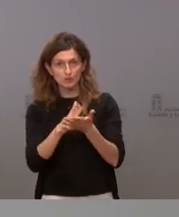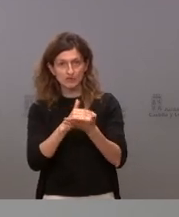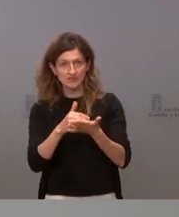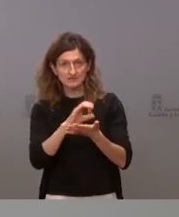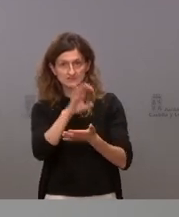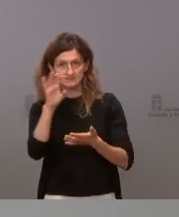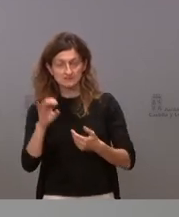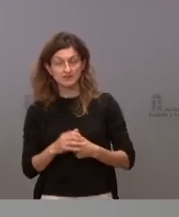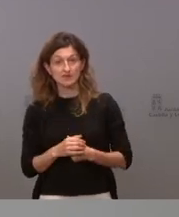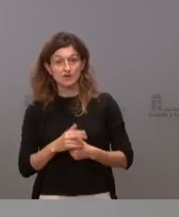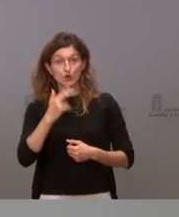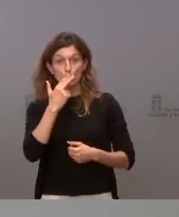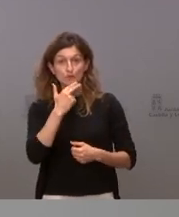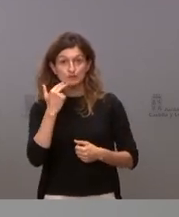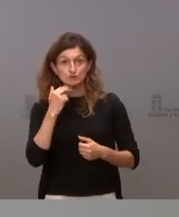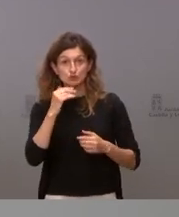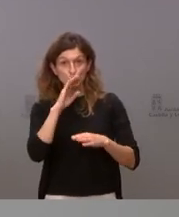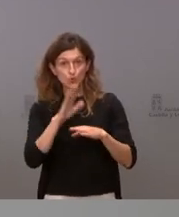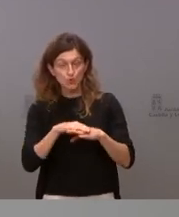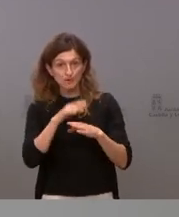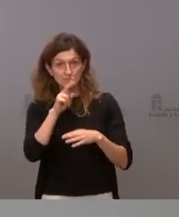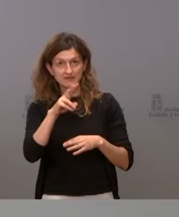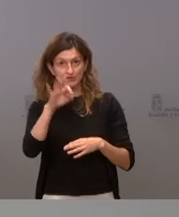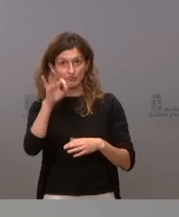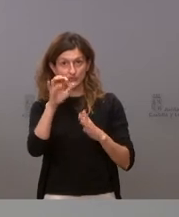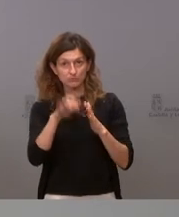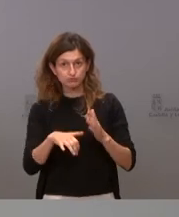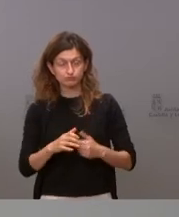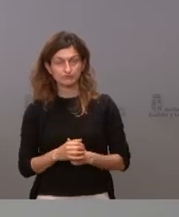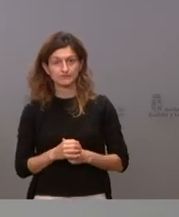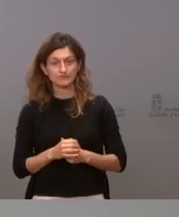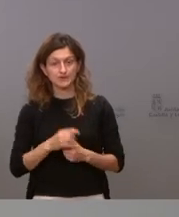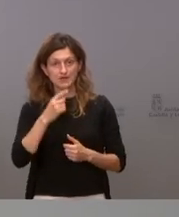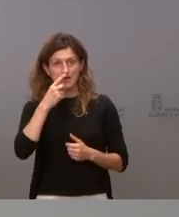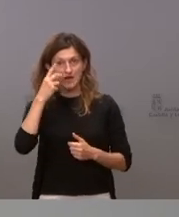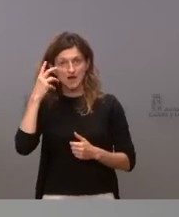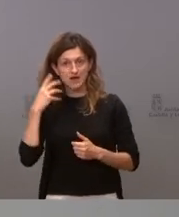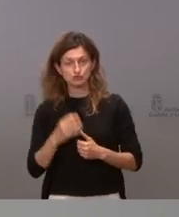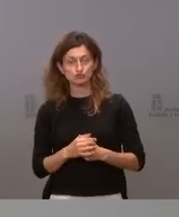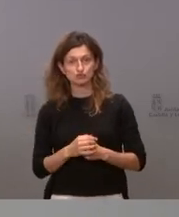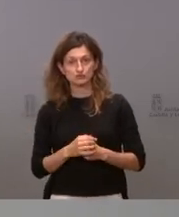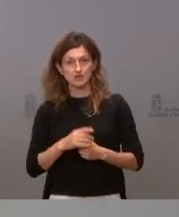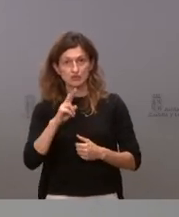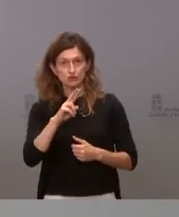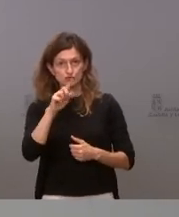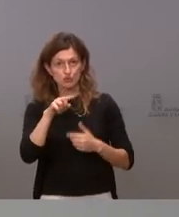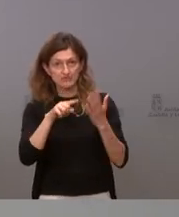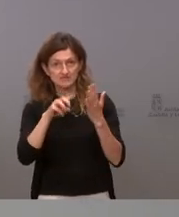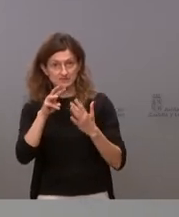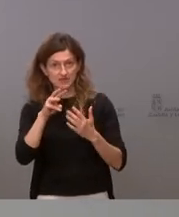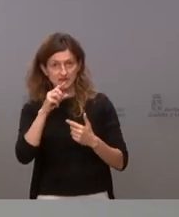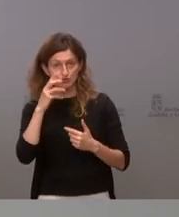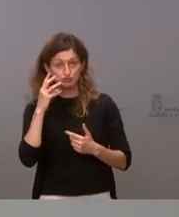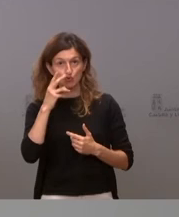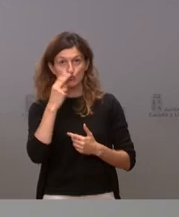ese compromiso se cumplió con la bajada de ese 25% en los años anteriores que con ese 2,68 el